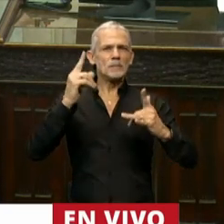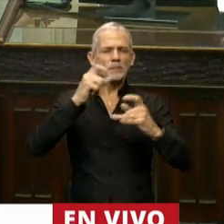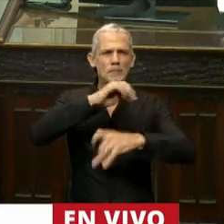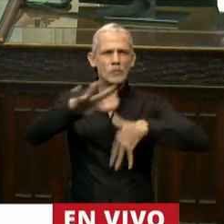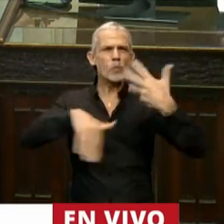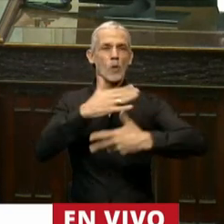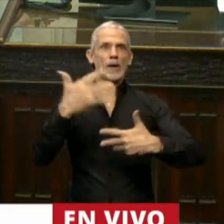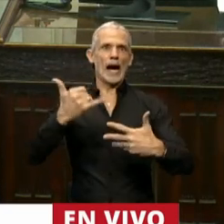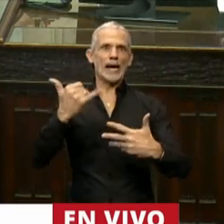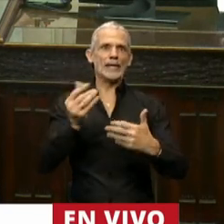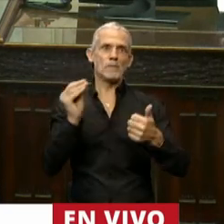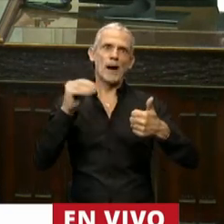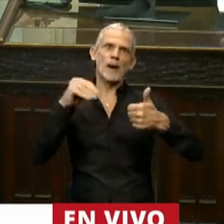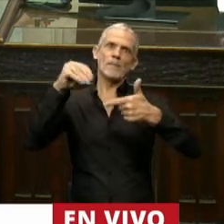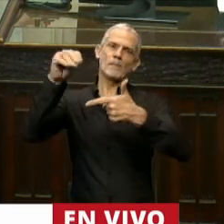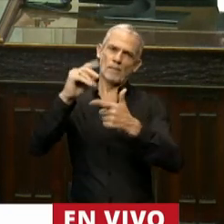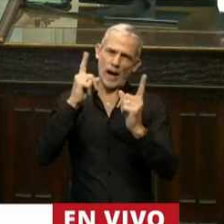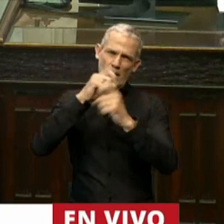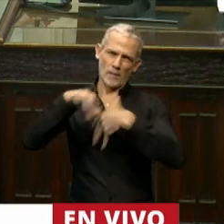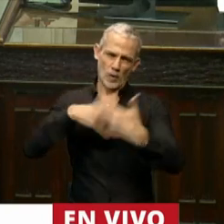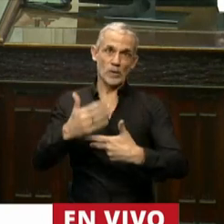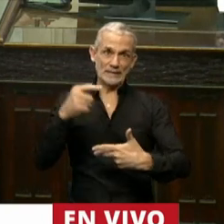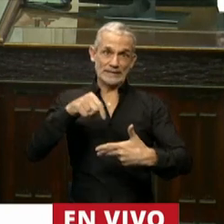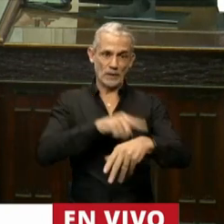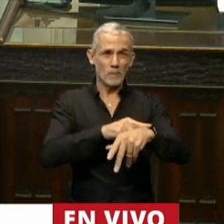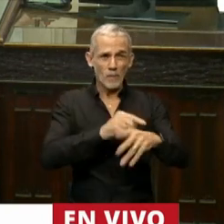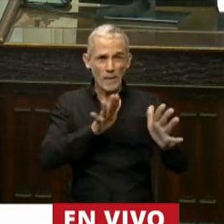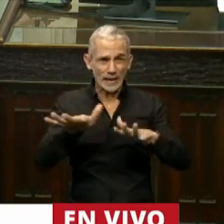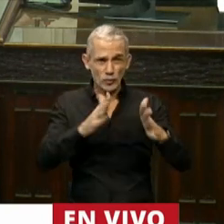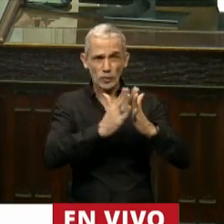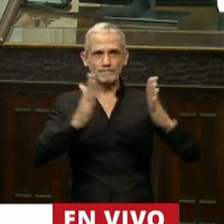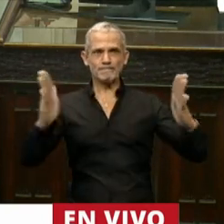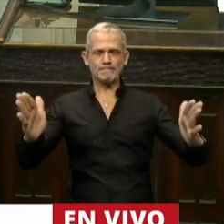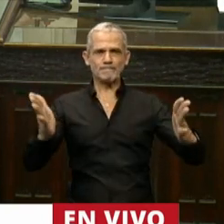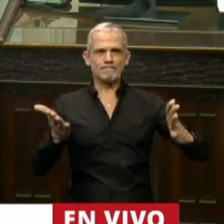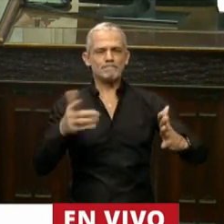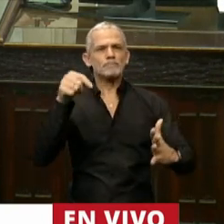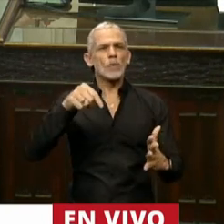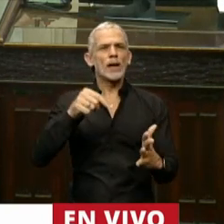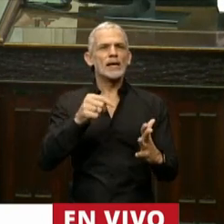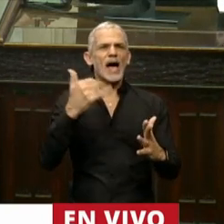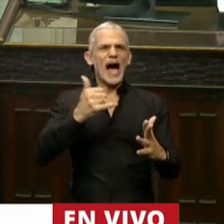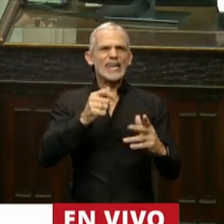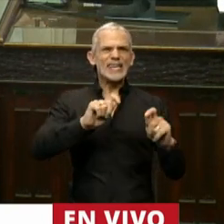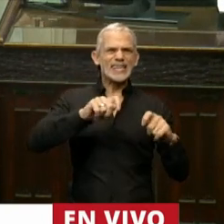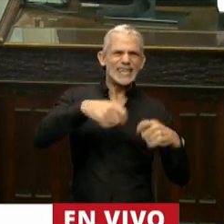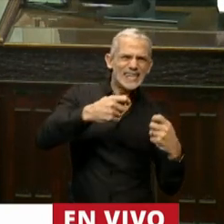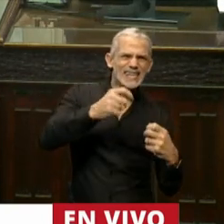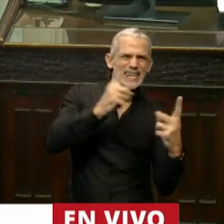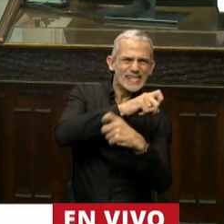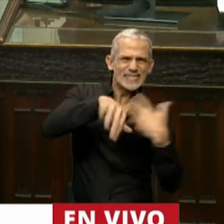se acumulan más crisis, estamos atravesando un momento donde a crisis preexistentes